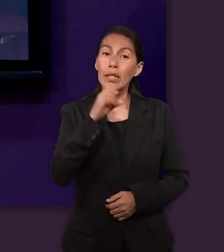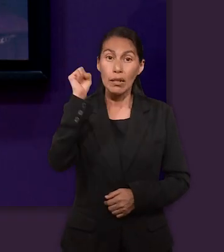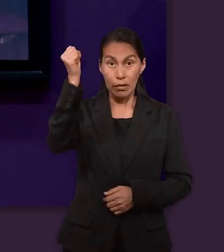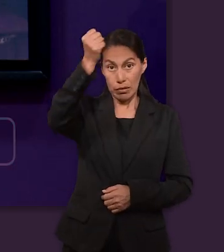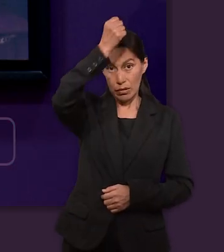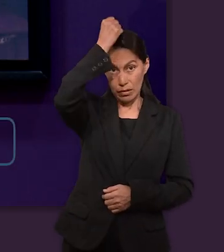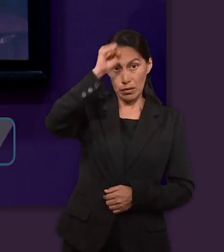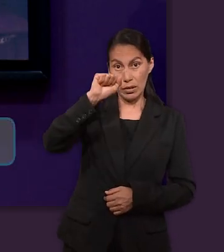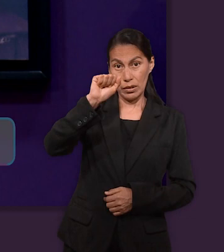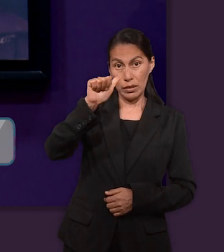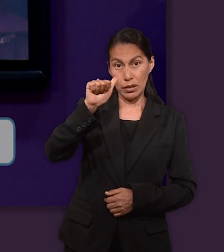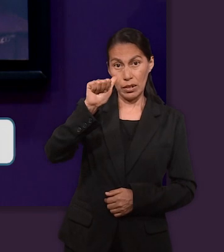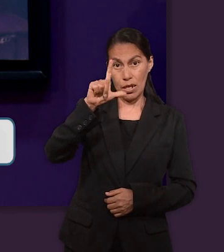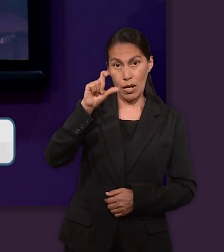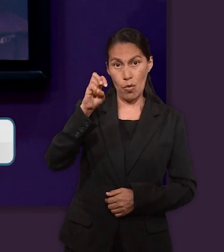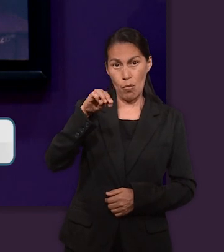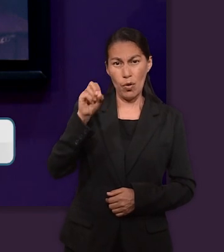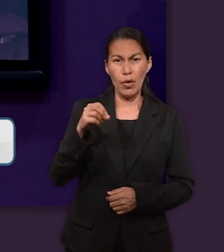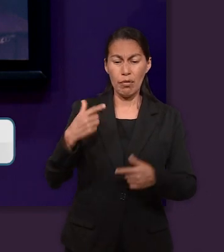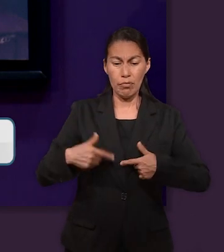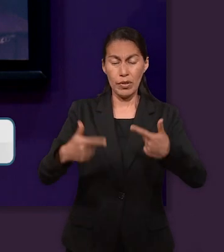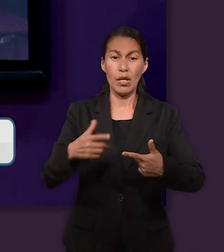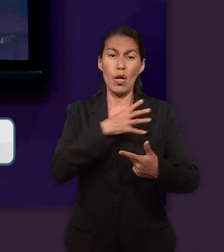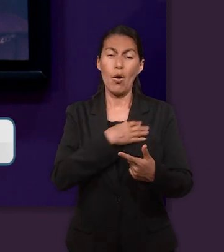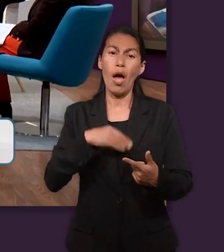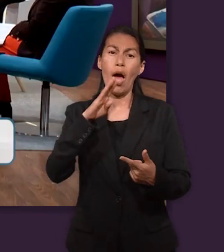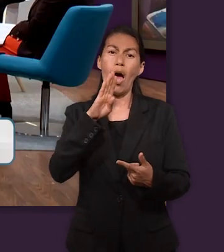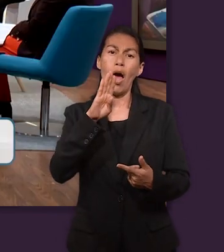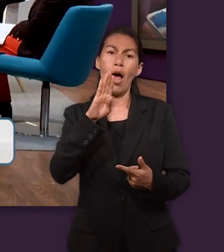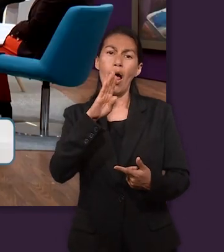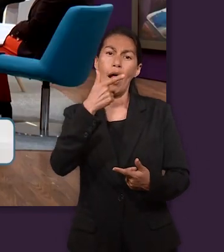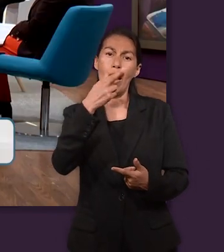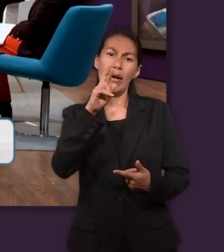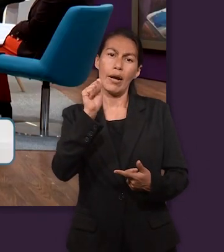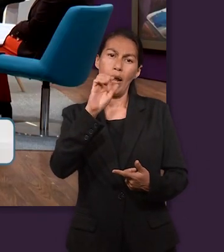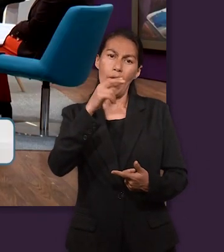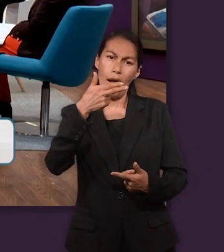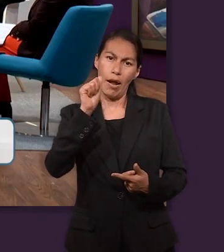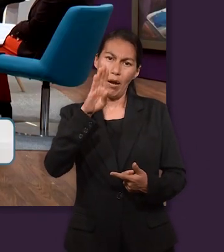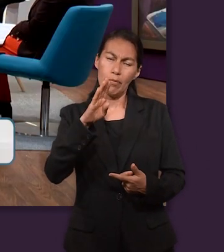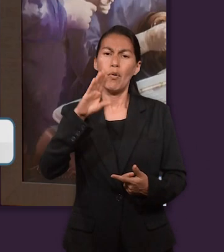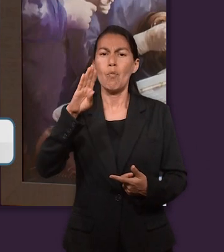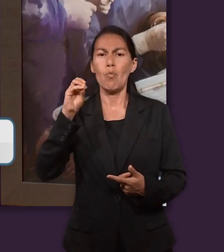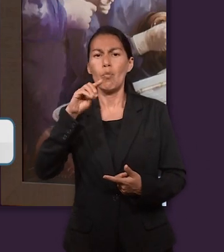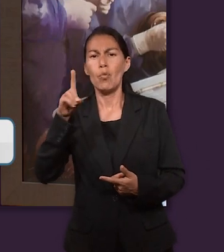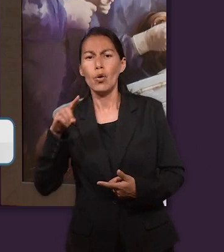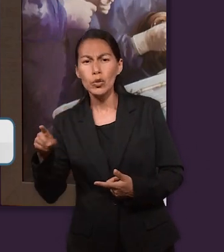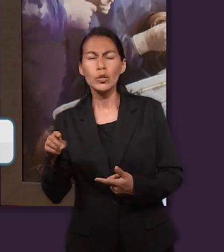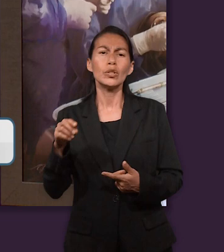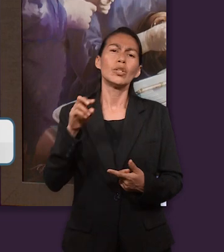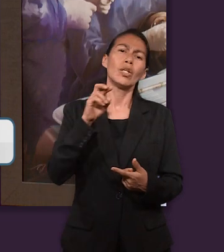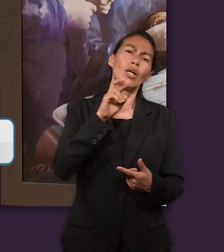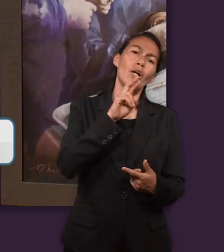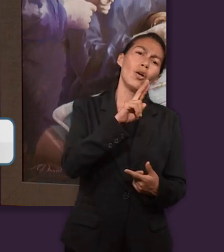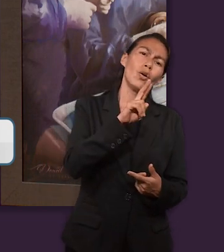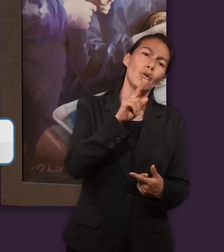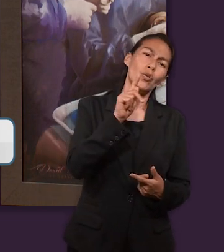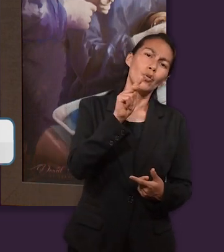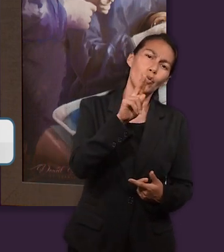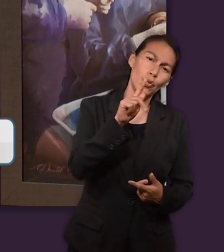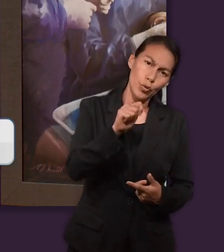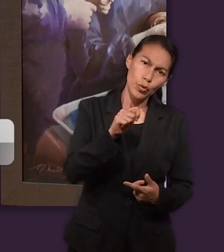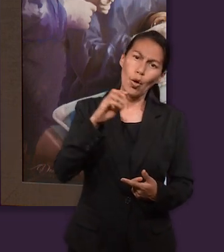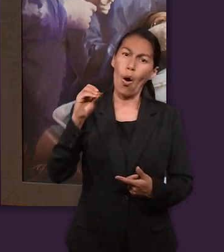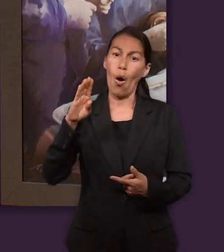Salmón engendró a Raab, a Boaz, Boaz engendró de Ruth a Obed